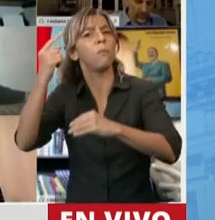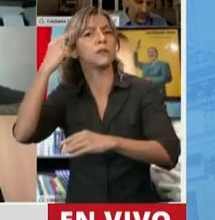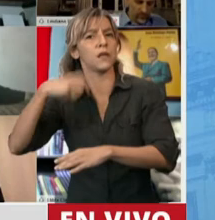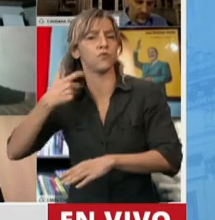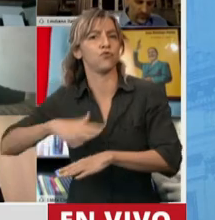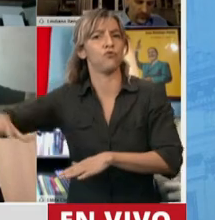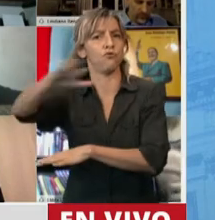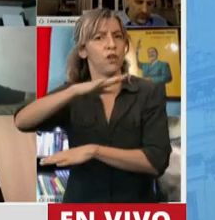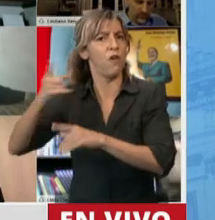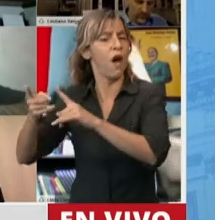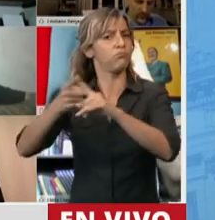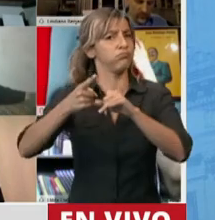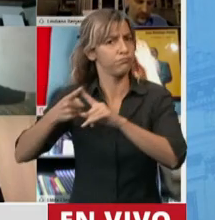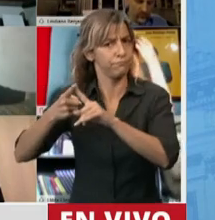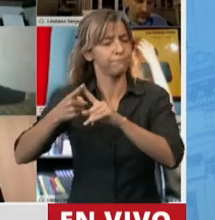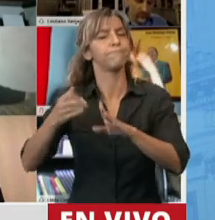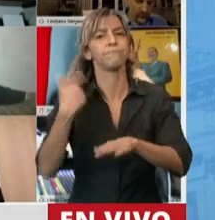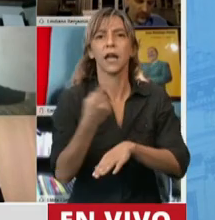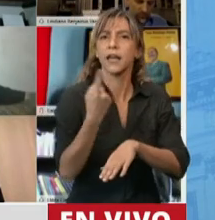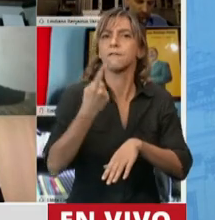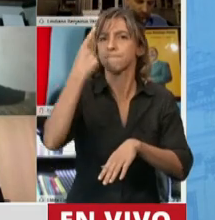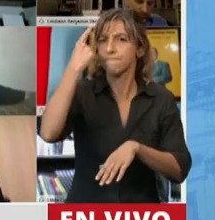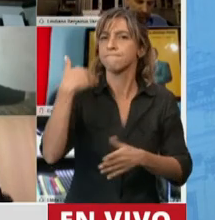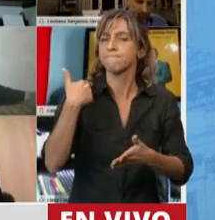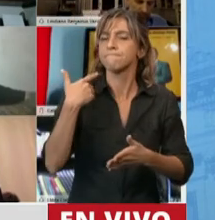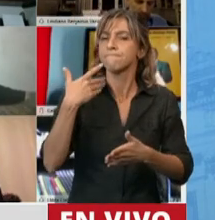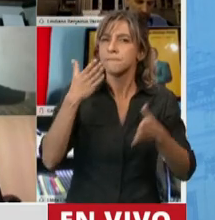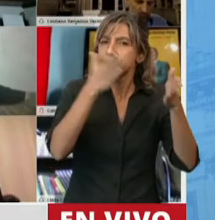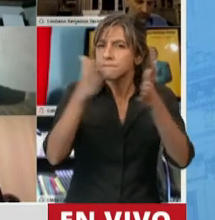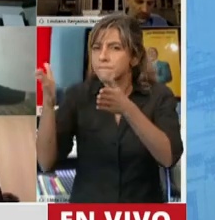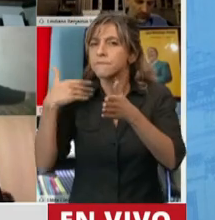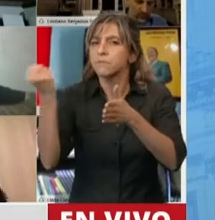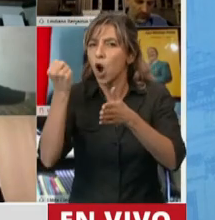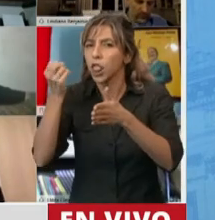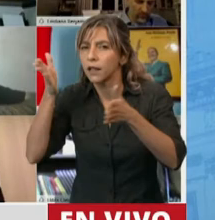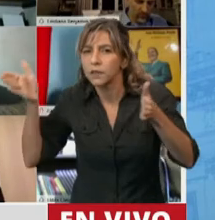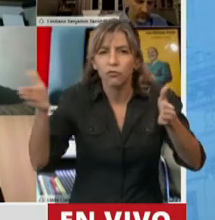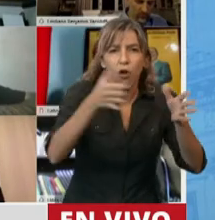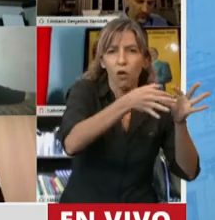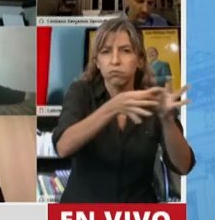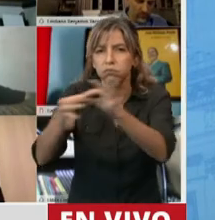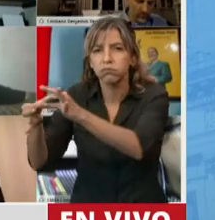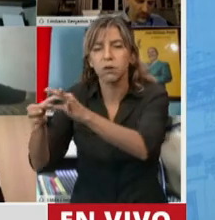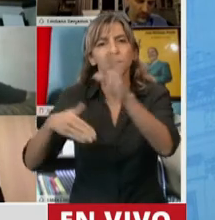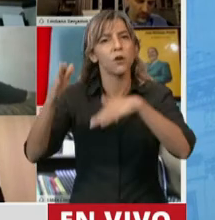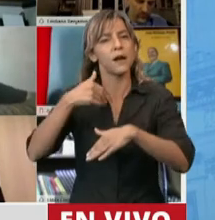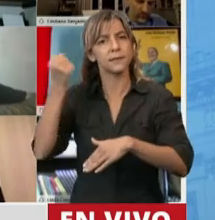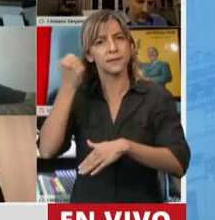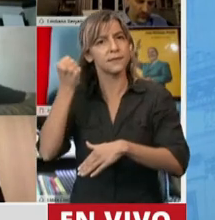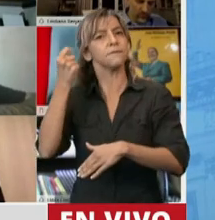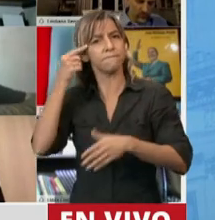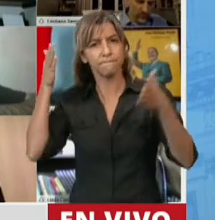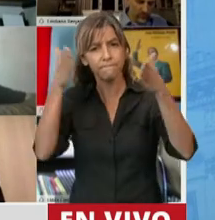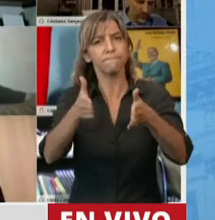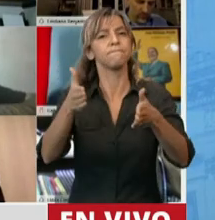¿no es cierto? En la transversalidad, yo básicamente quiero hacer y capté también en